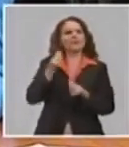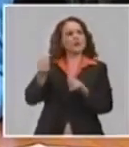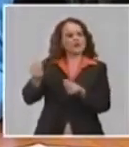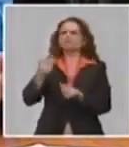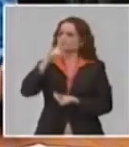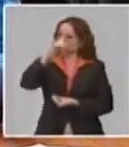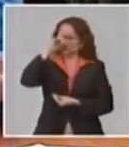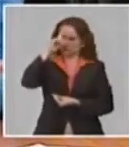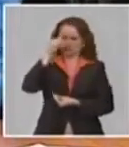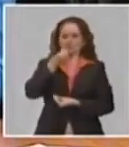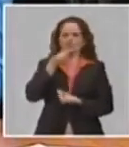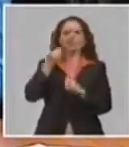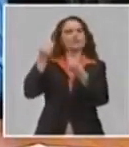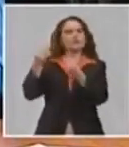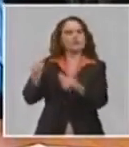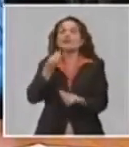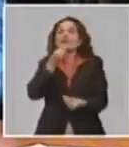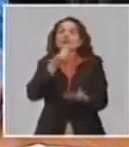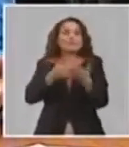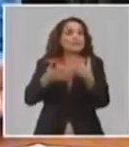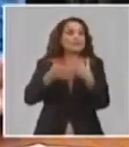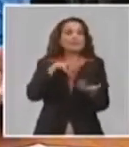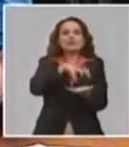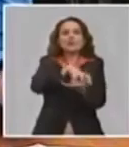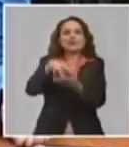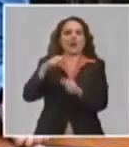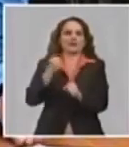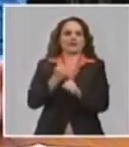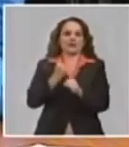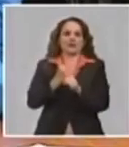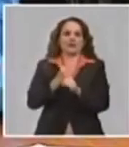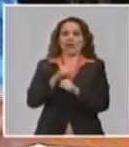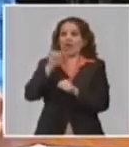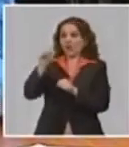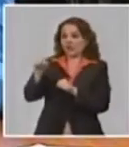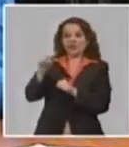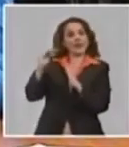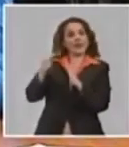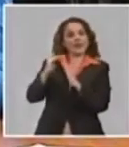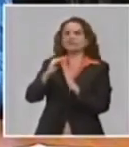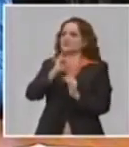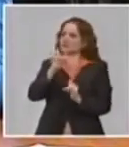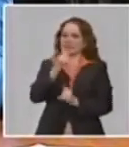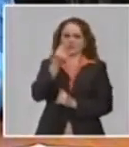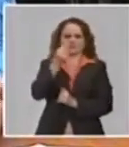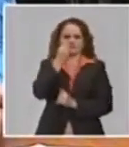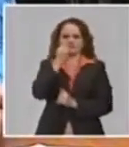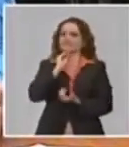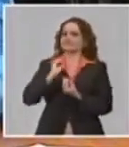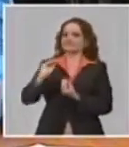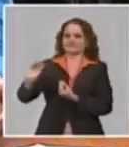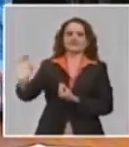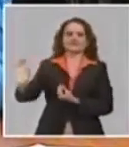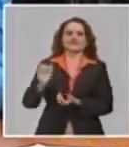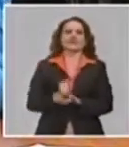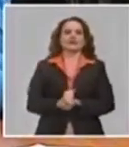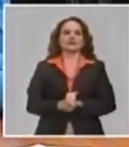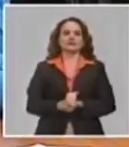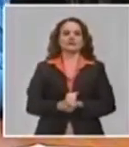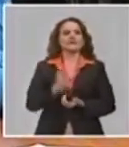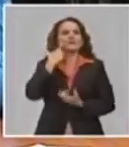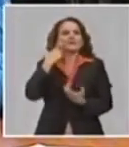personas, porque no importa el lugar donde estén trabajando, lo importante es que hagan el trabajo y que lo hagan con calidad y que pueda medirse, pueda